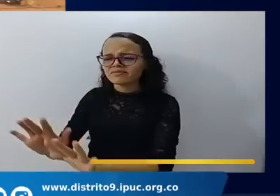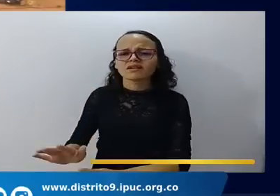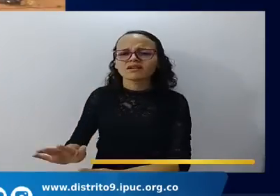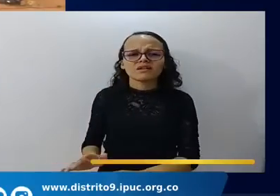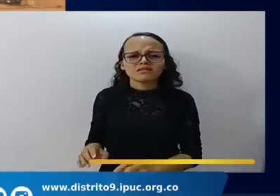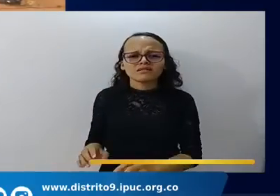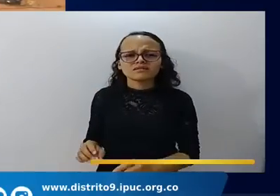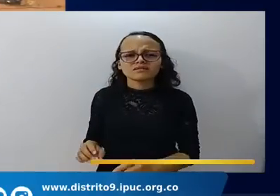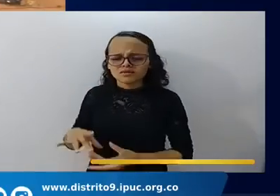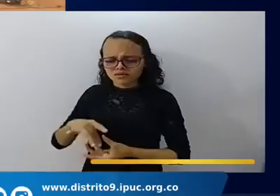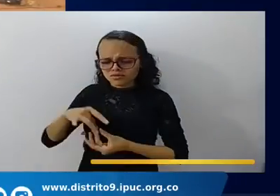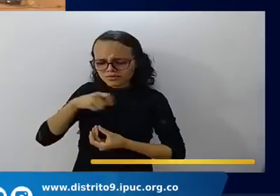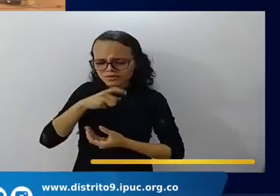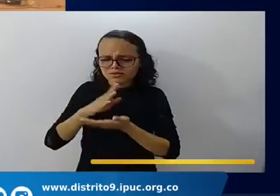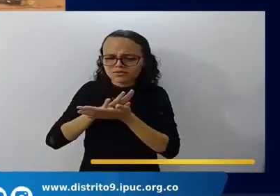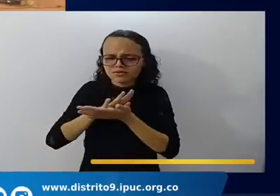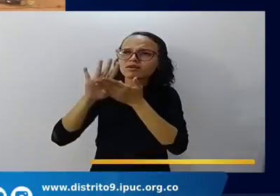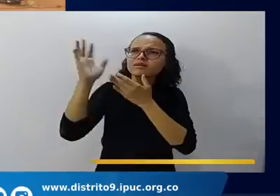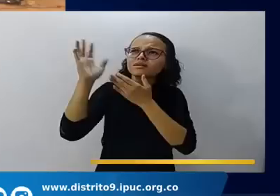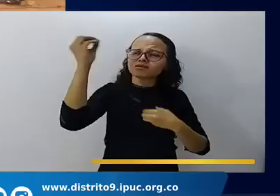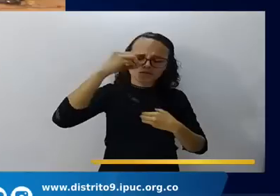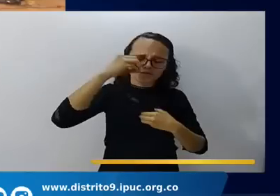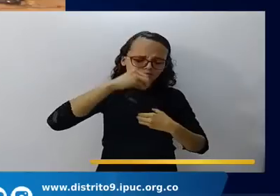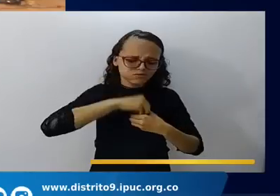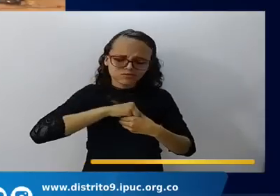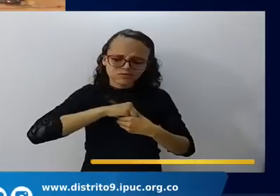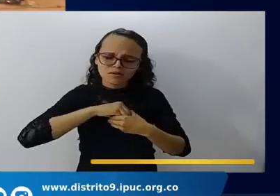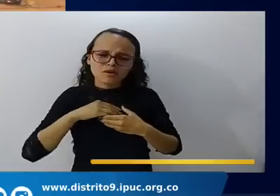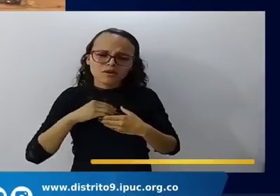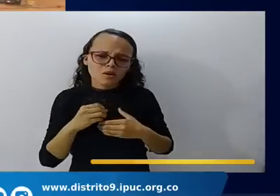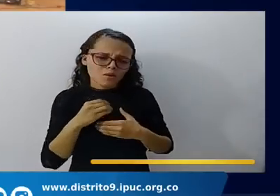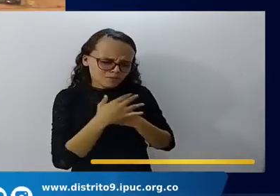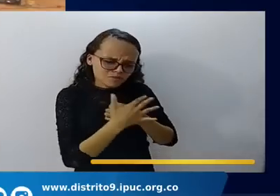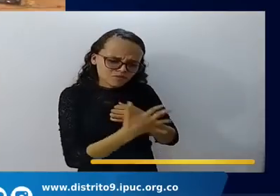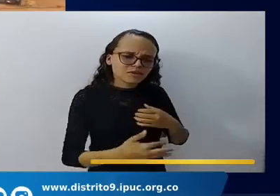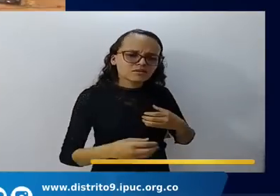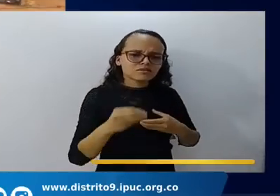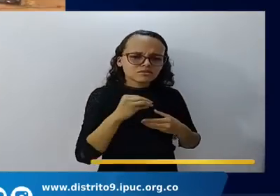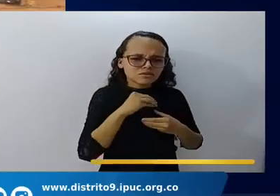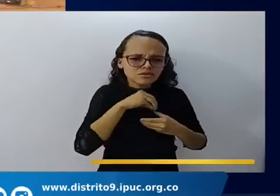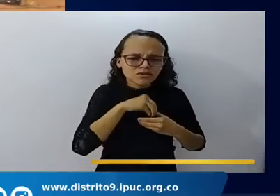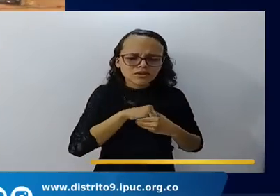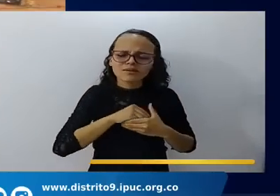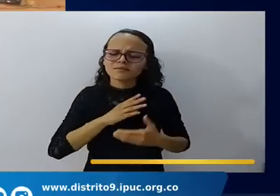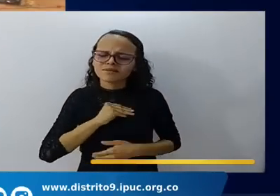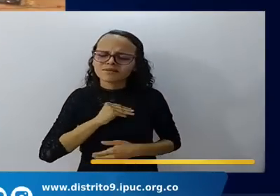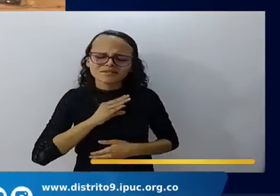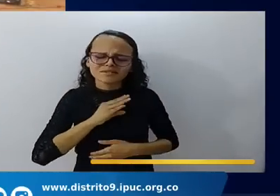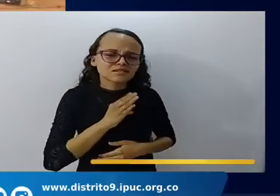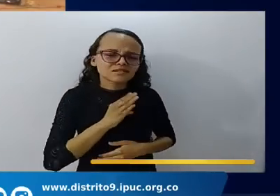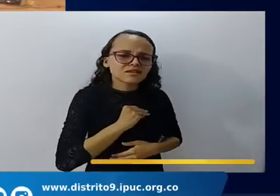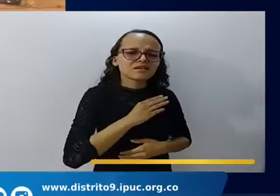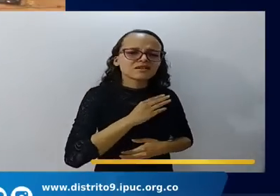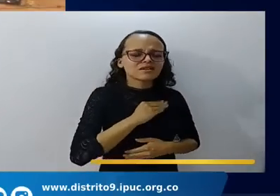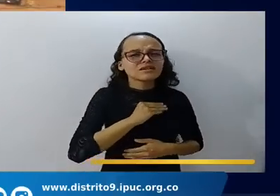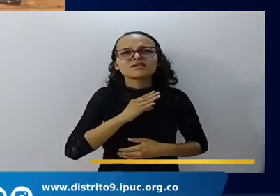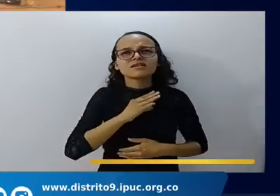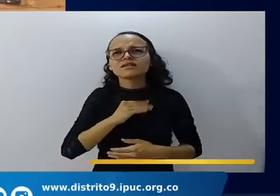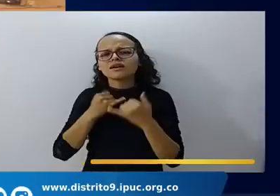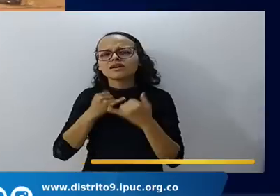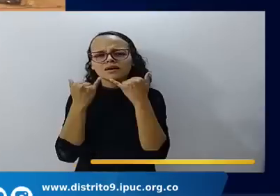Si en todo espíritu Voy dentro de mi ser